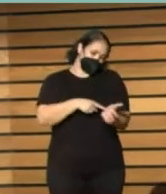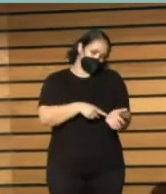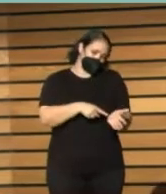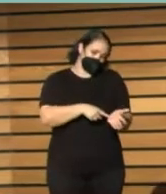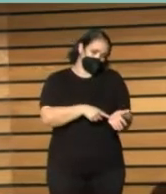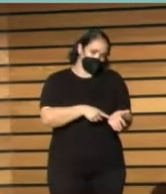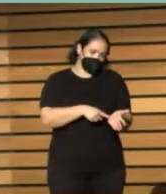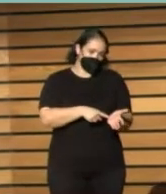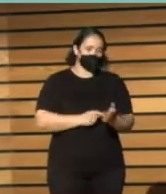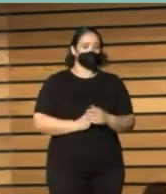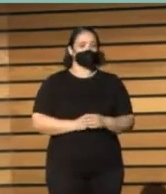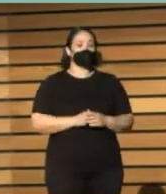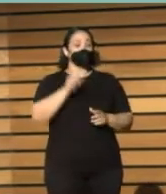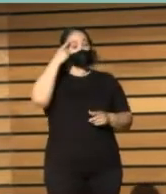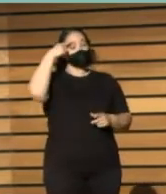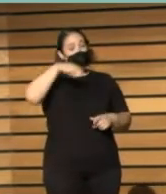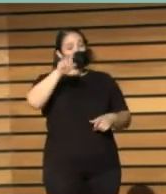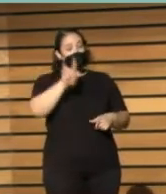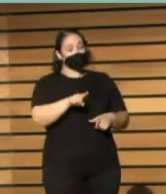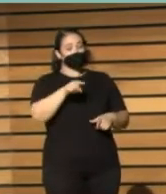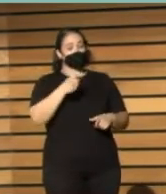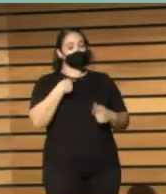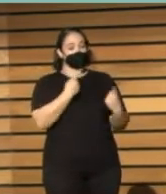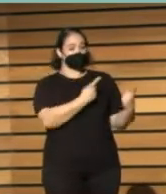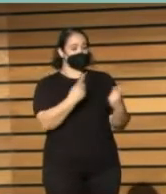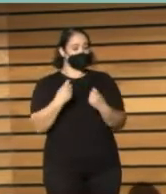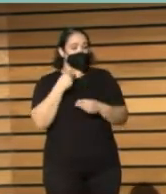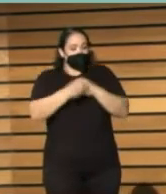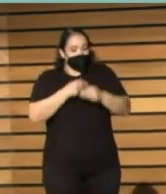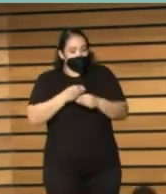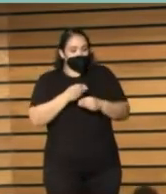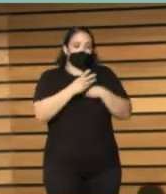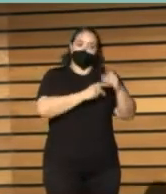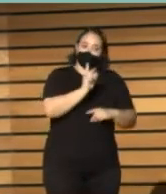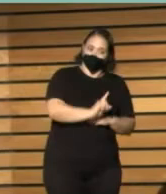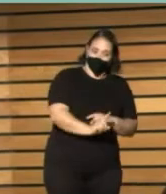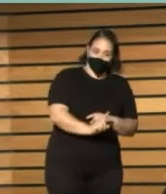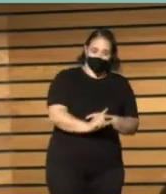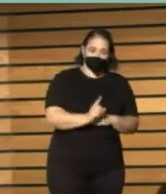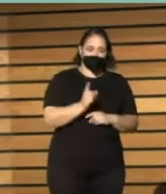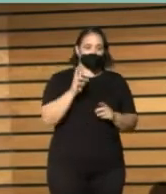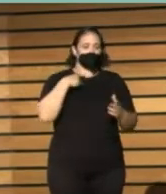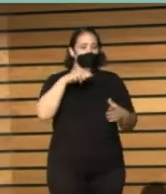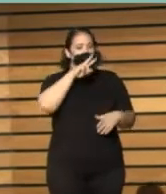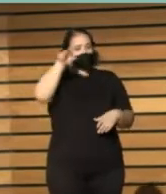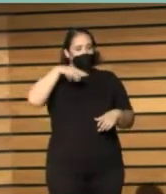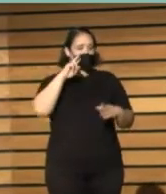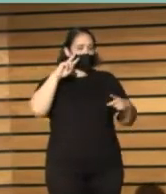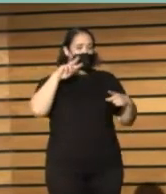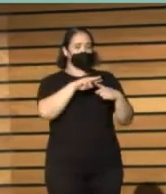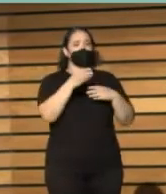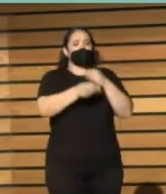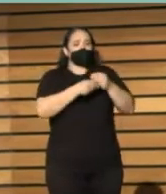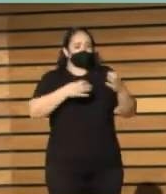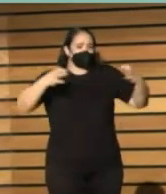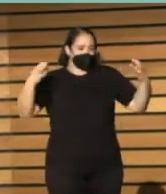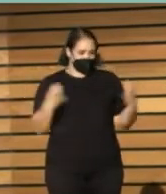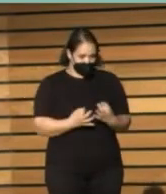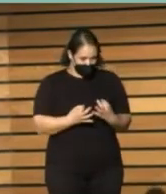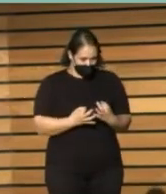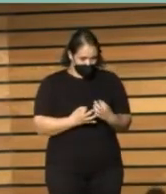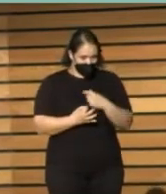pero también queríamos saber y hacer un poco de balance de qué habíamos hecho y qué no habíamos hecho y, sobre todo, queríamos visibilizar lo que estabais haciendo.